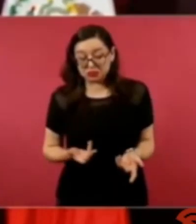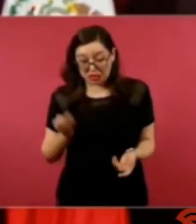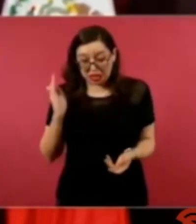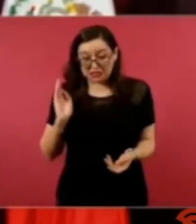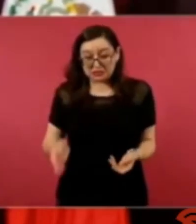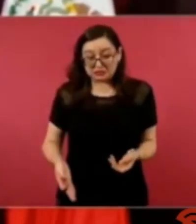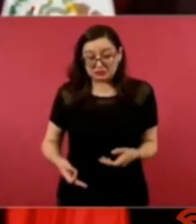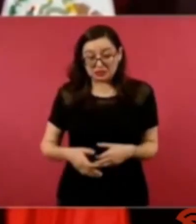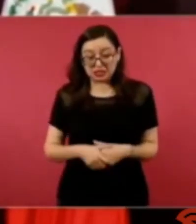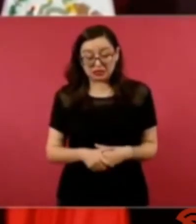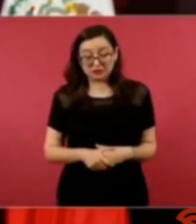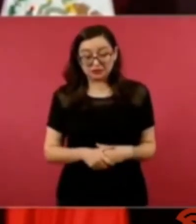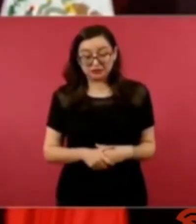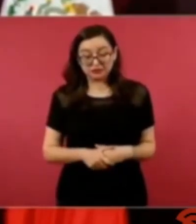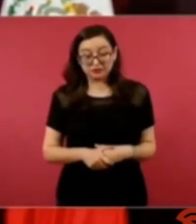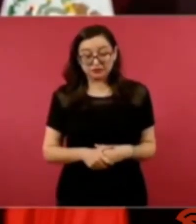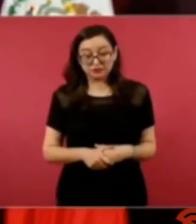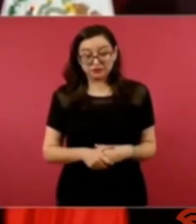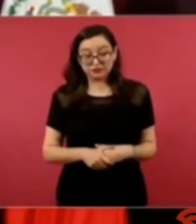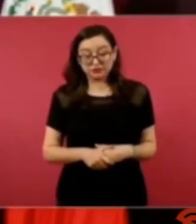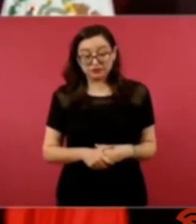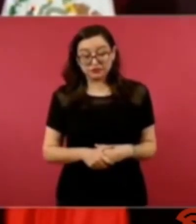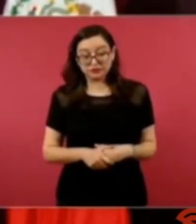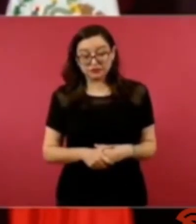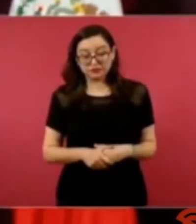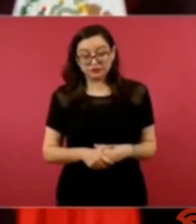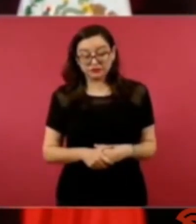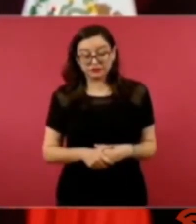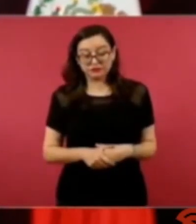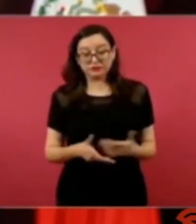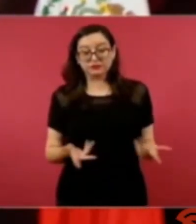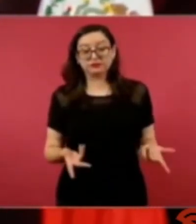o sea que exista un poco de autocrítica